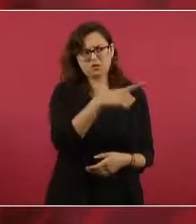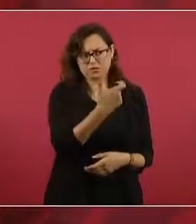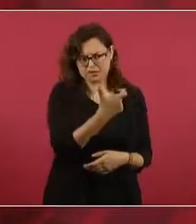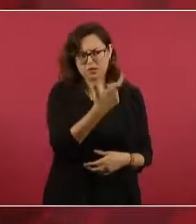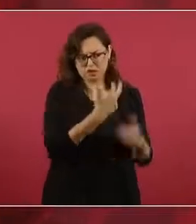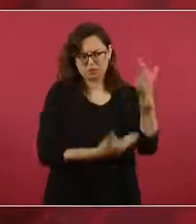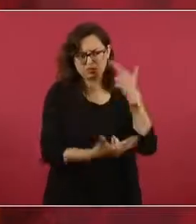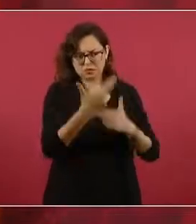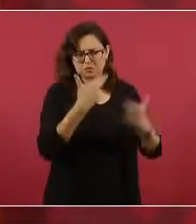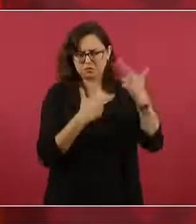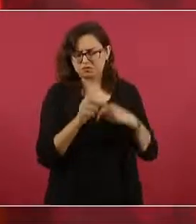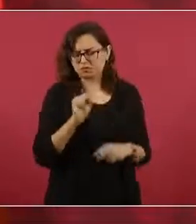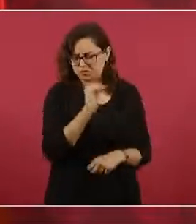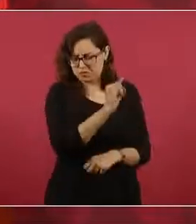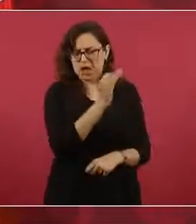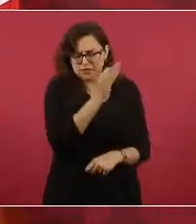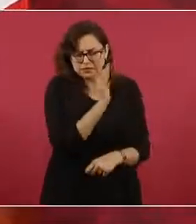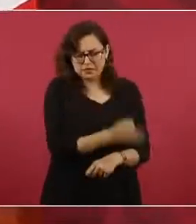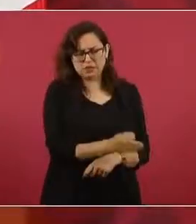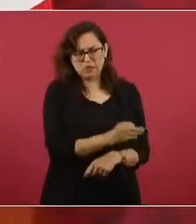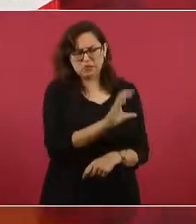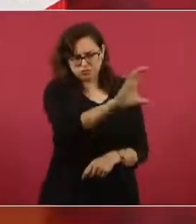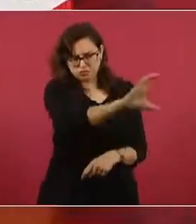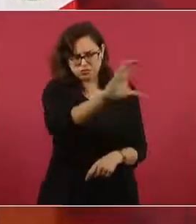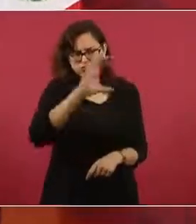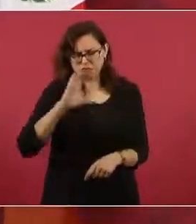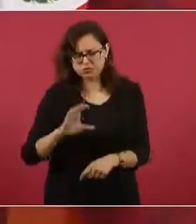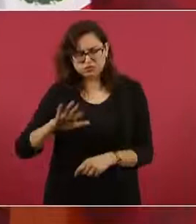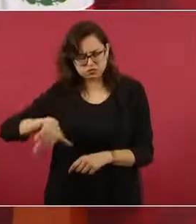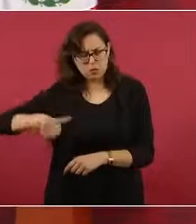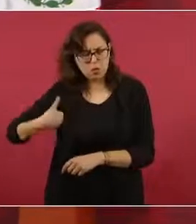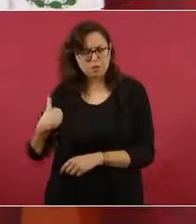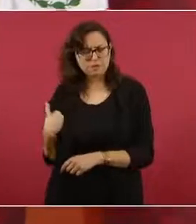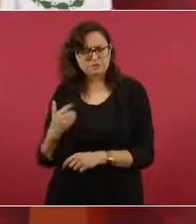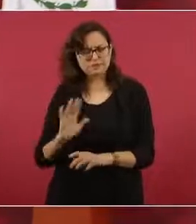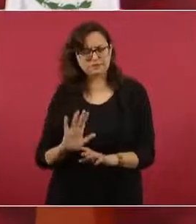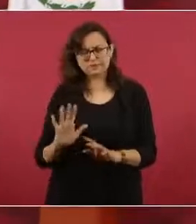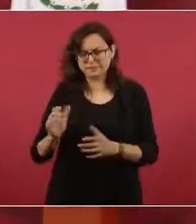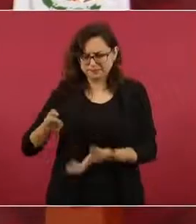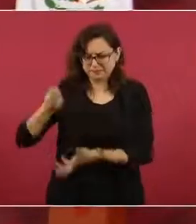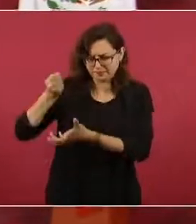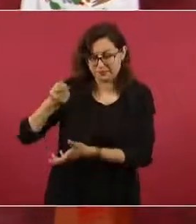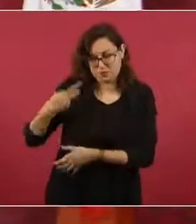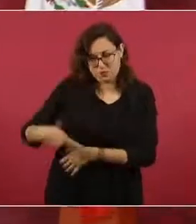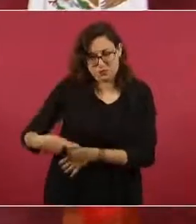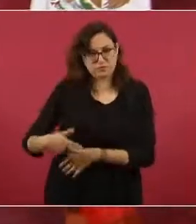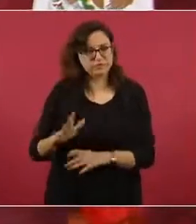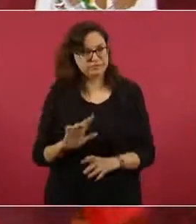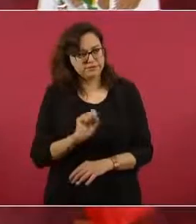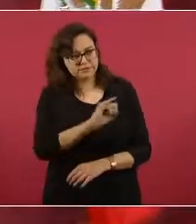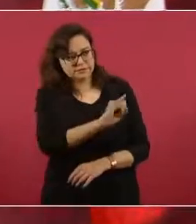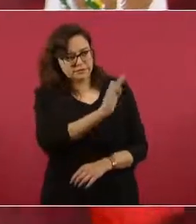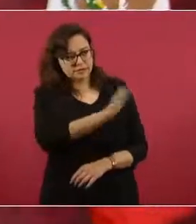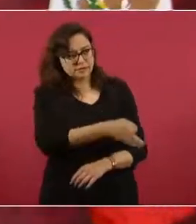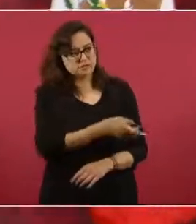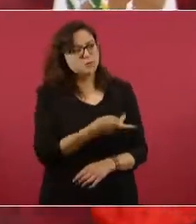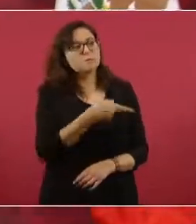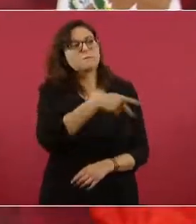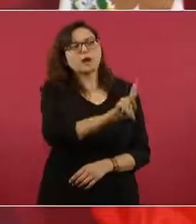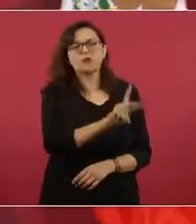que queríamos saber quiénes habían recibido el dinero,